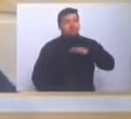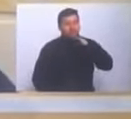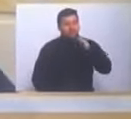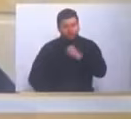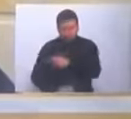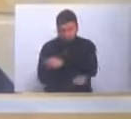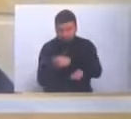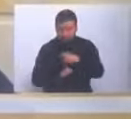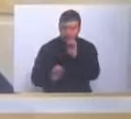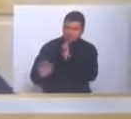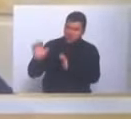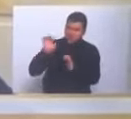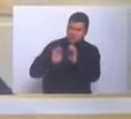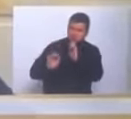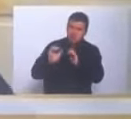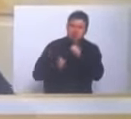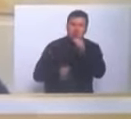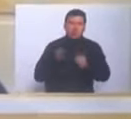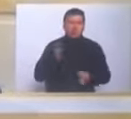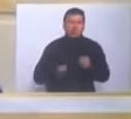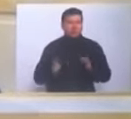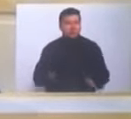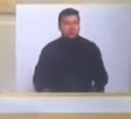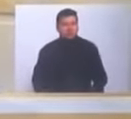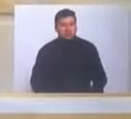defensa judicial.